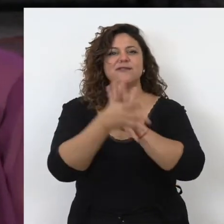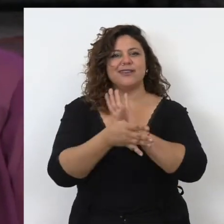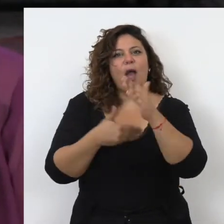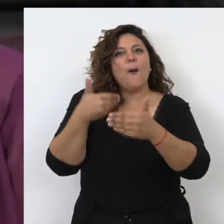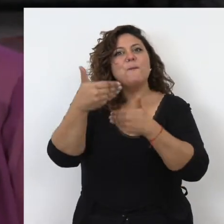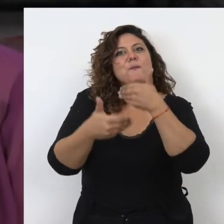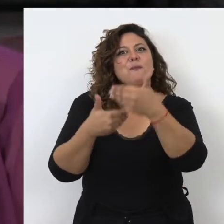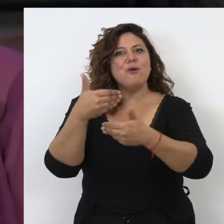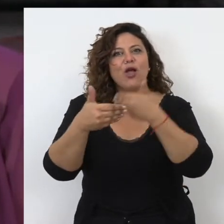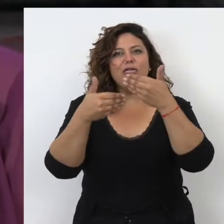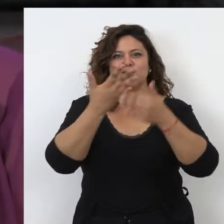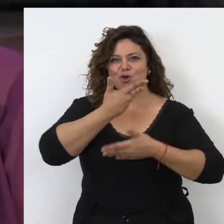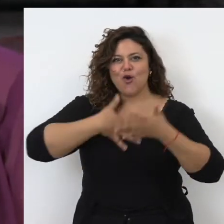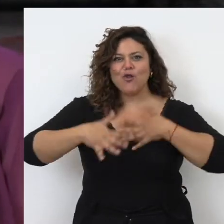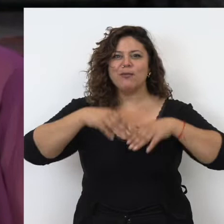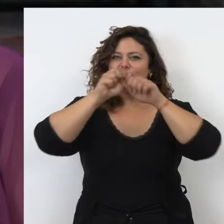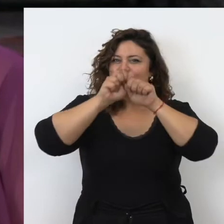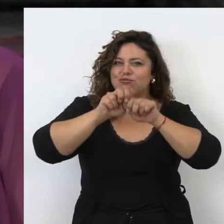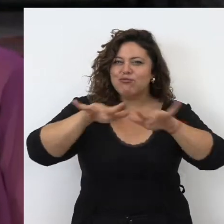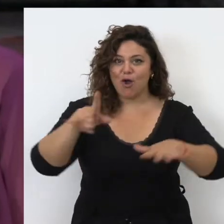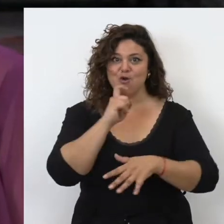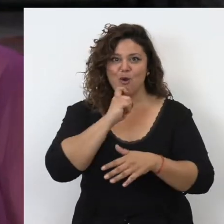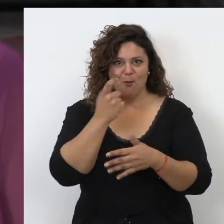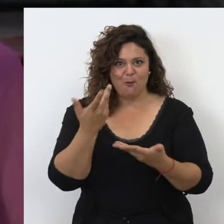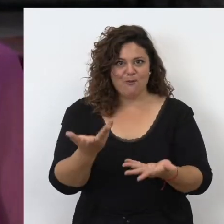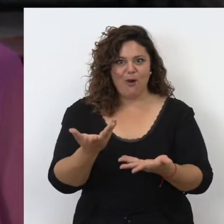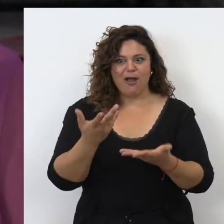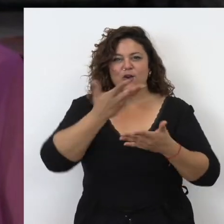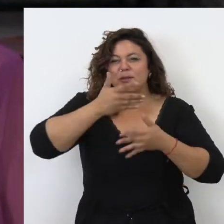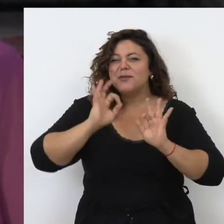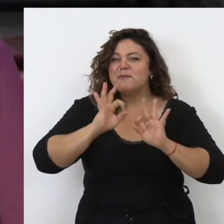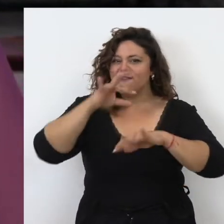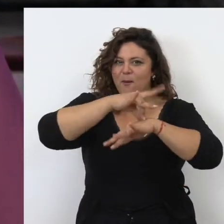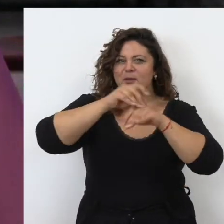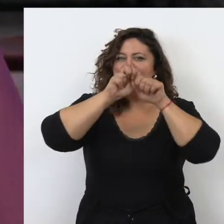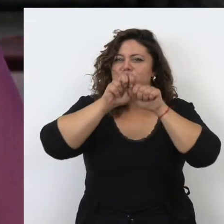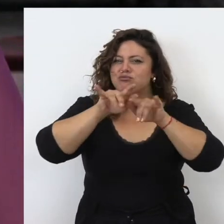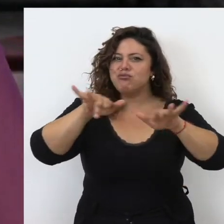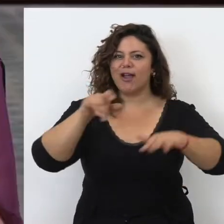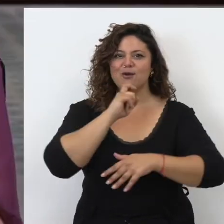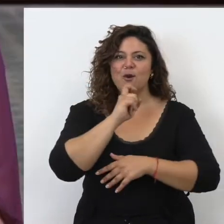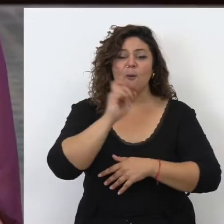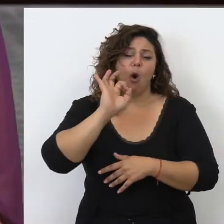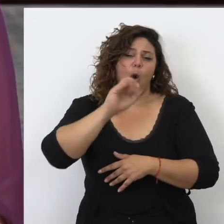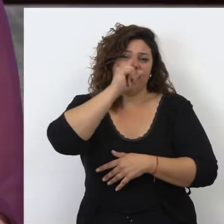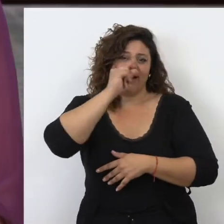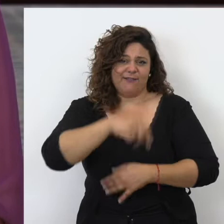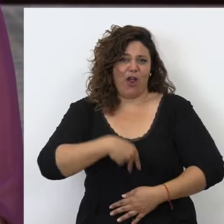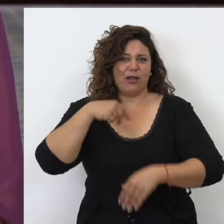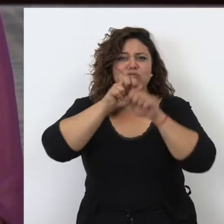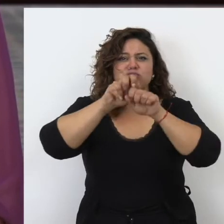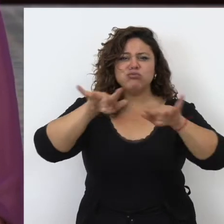procesos de difusión del conocimiento, de transferencia del conocimiento médico en particular, en este caso, o